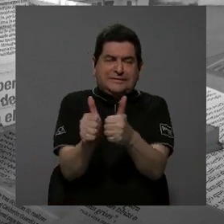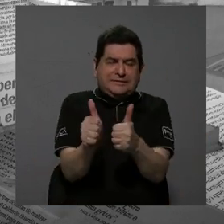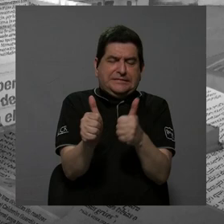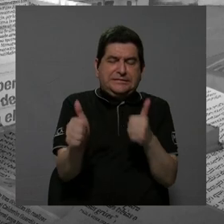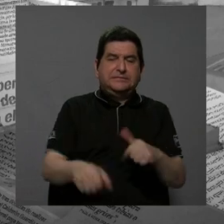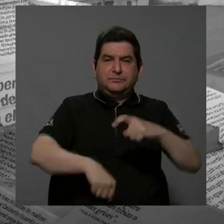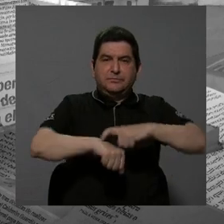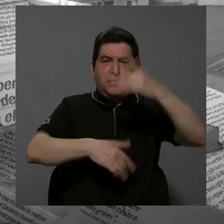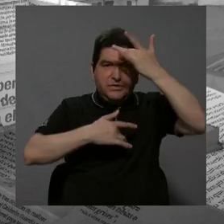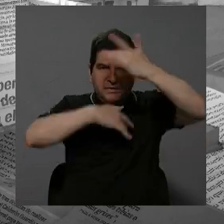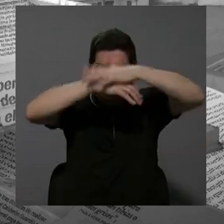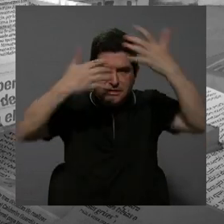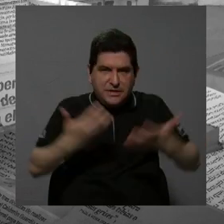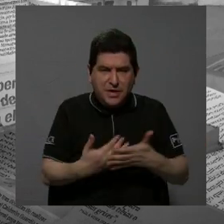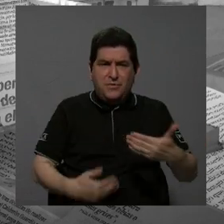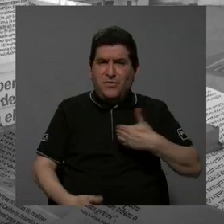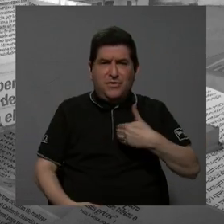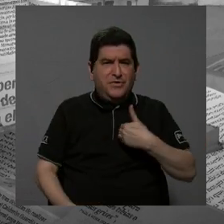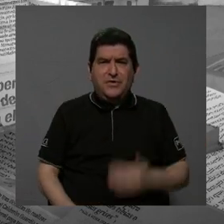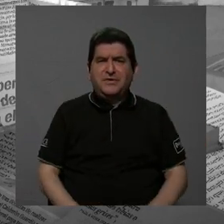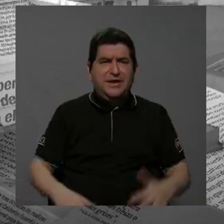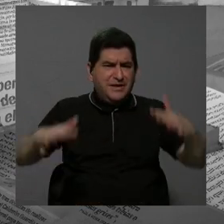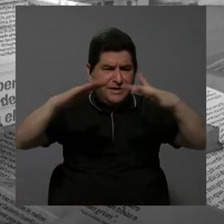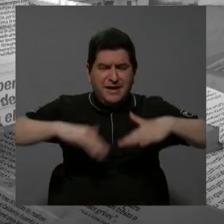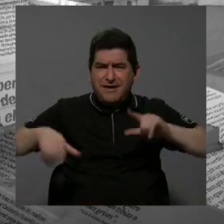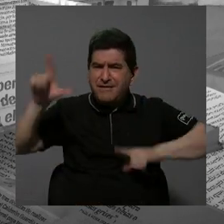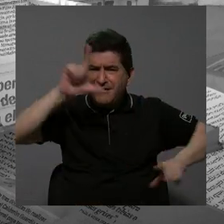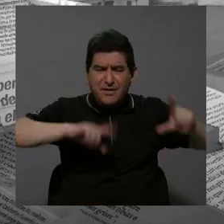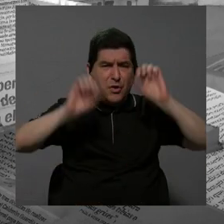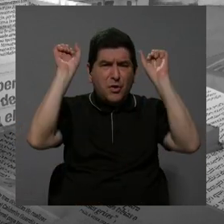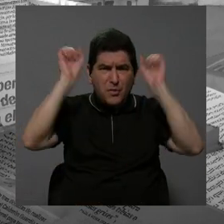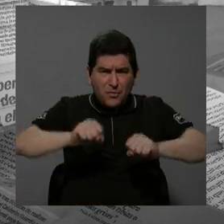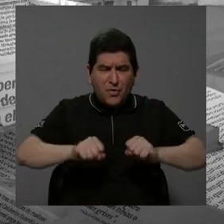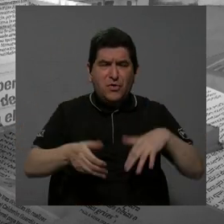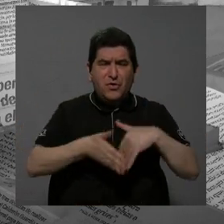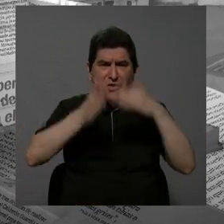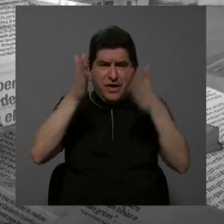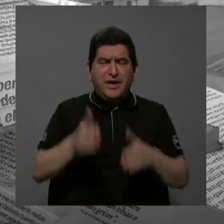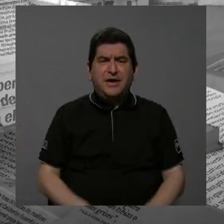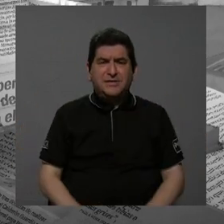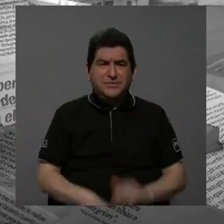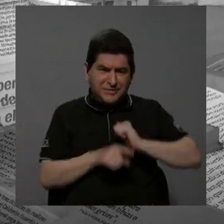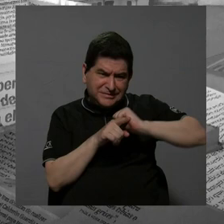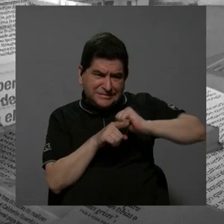de la pandemia y entonces no tenían suficiente espacio en los laboratorios para poder tener a esos estudiantes,